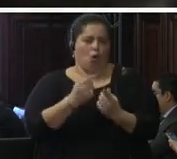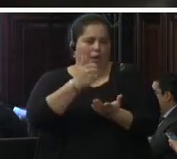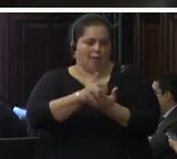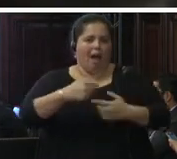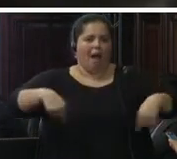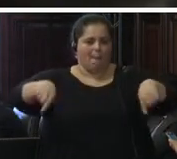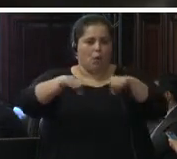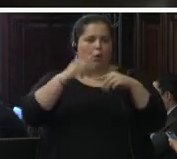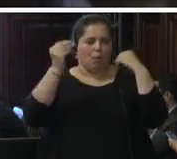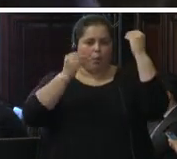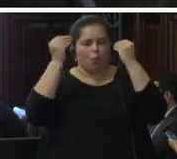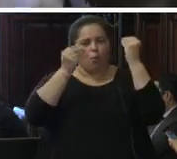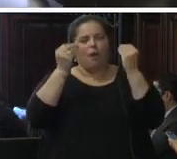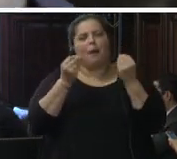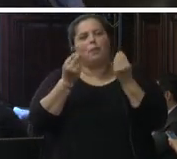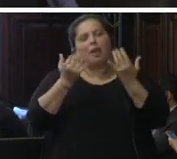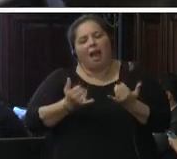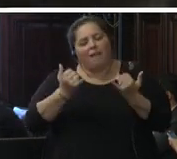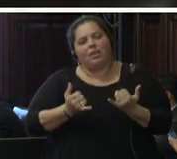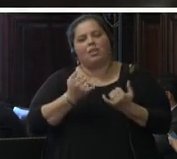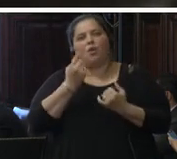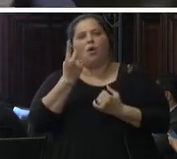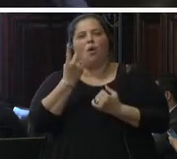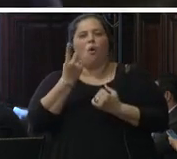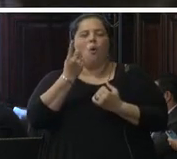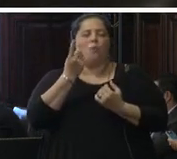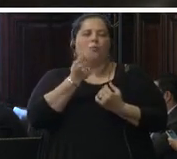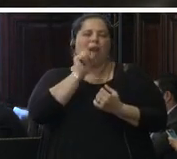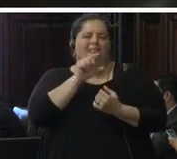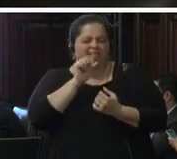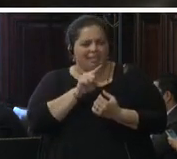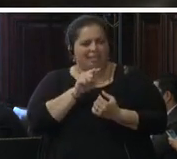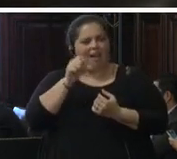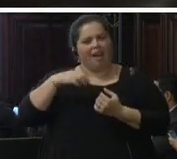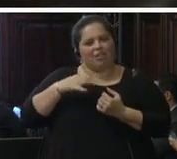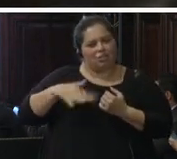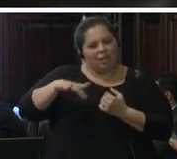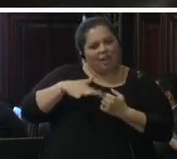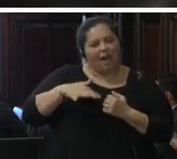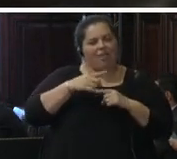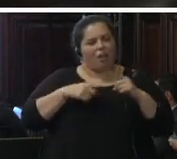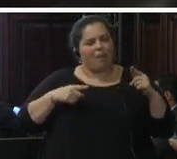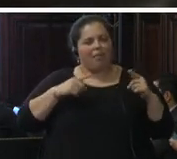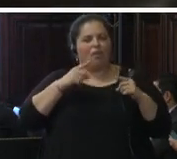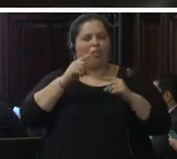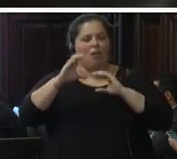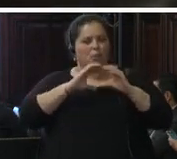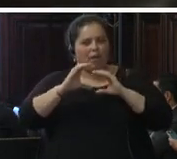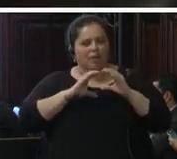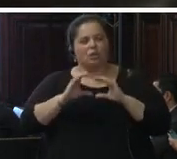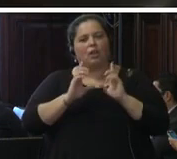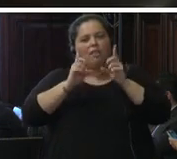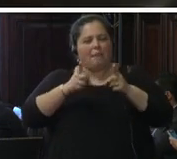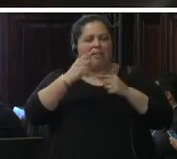que haya habido una cierta crítica en la sociedad en los medios de comunicación y hace por parte de algunas